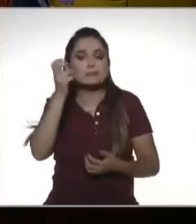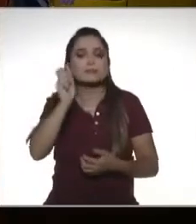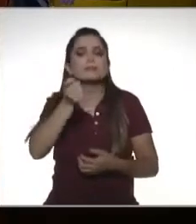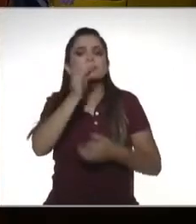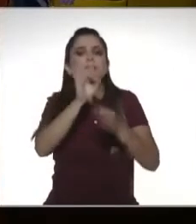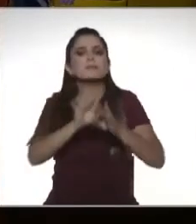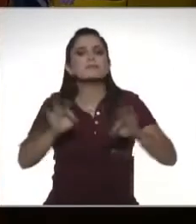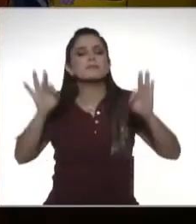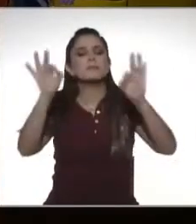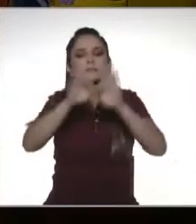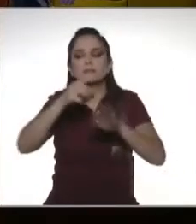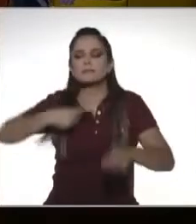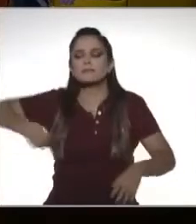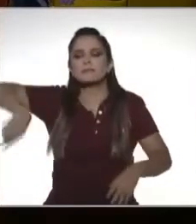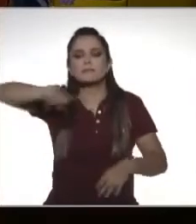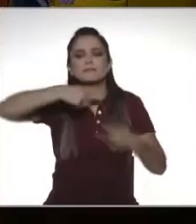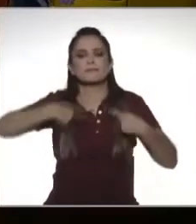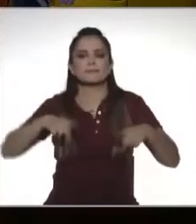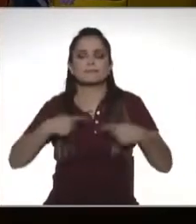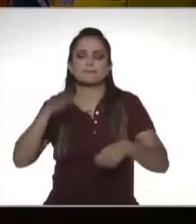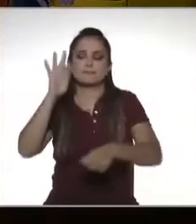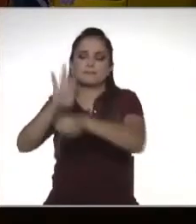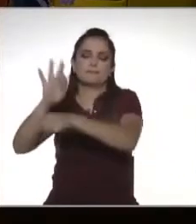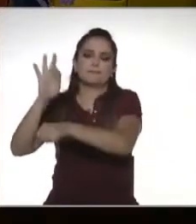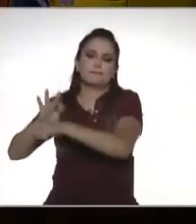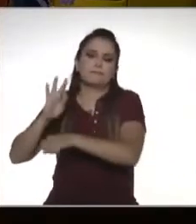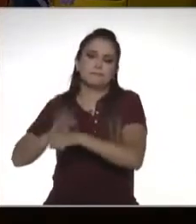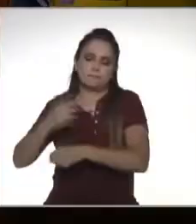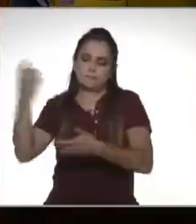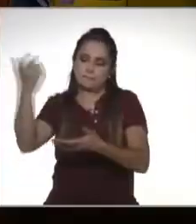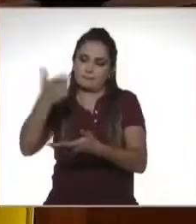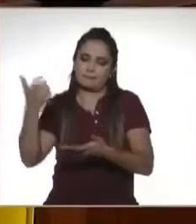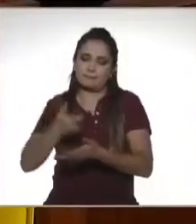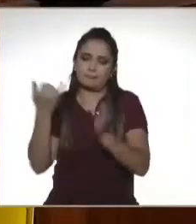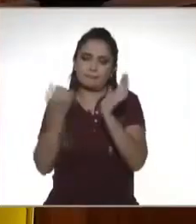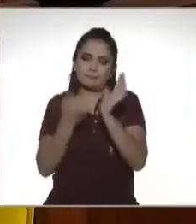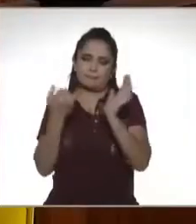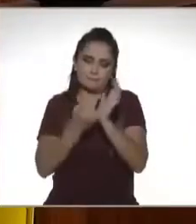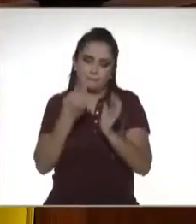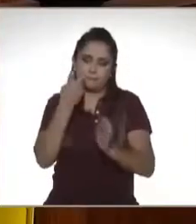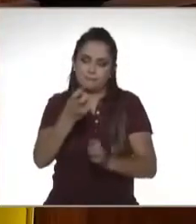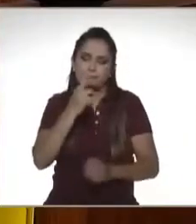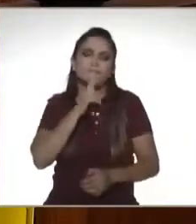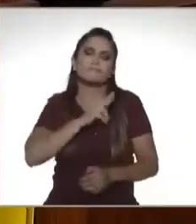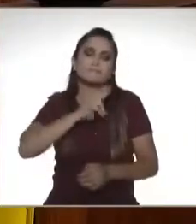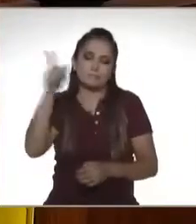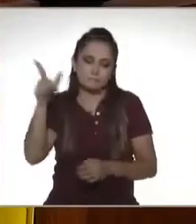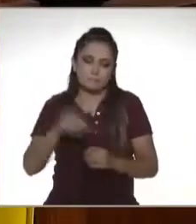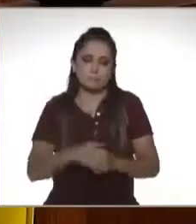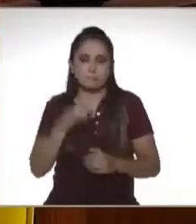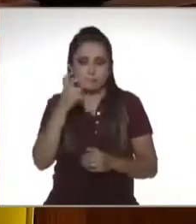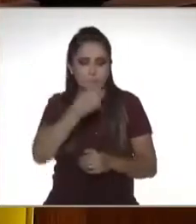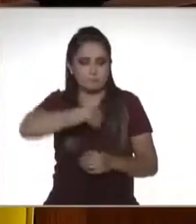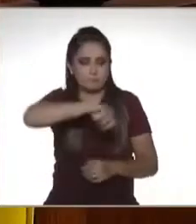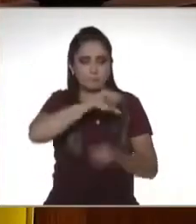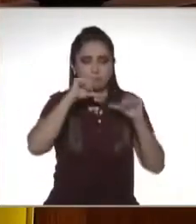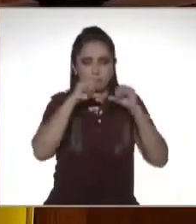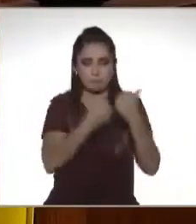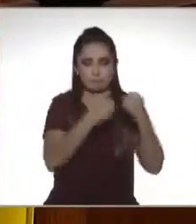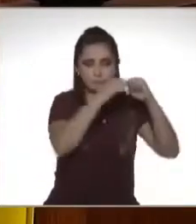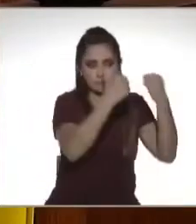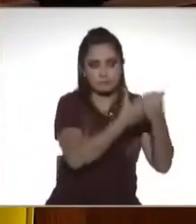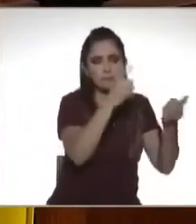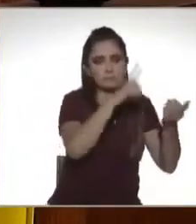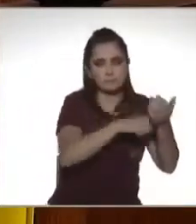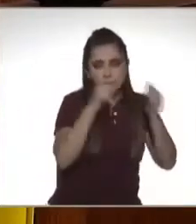tema de organización social, es un tema de beneficio colectivo. Y yo creo que ahí es donde las organizaciones debemos de atender, porque es un modelo de